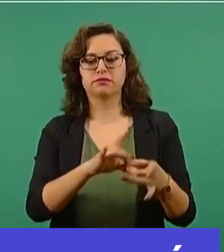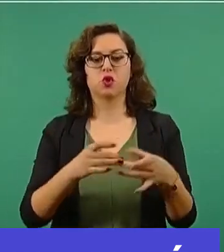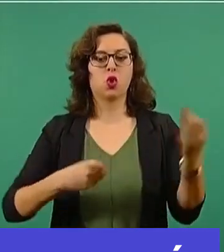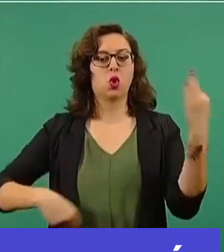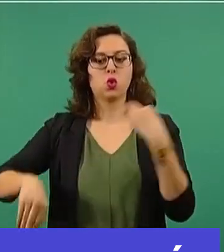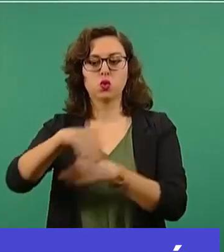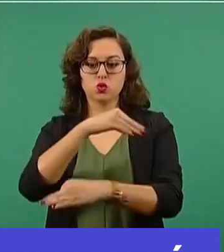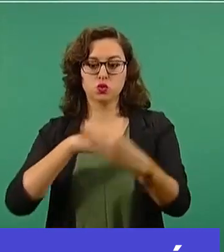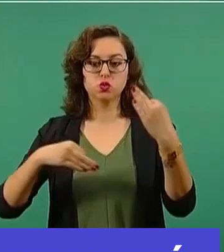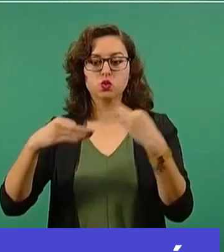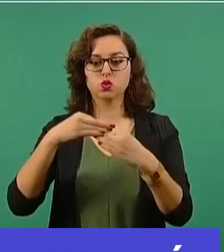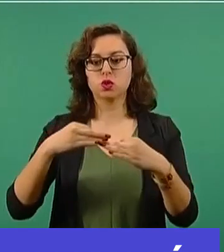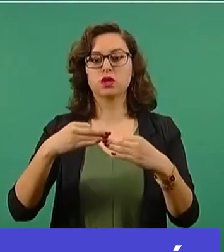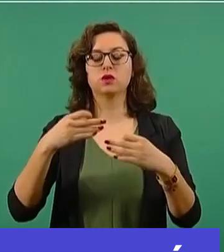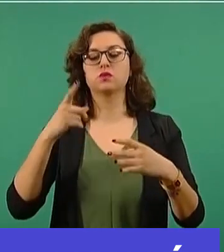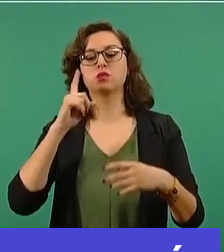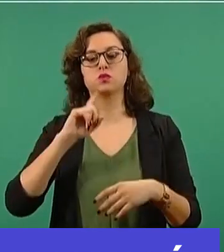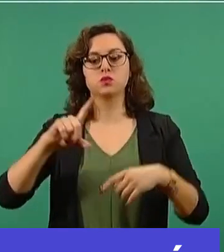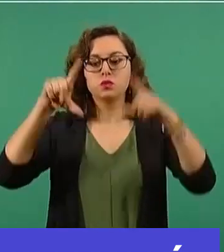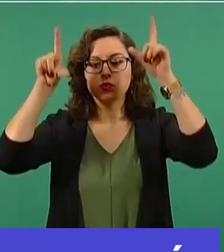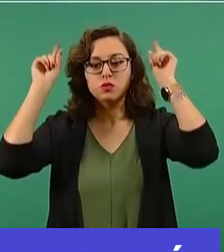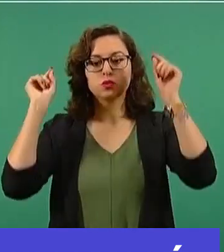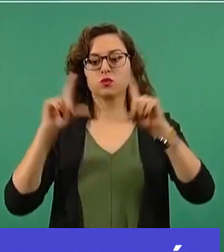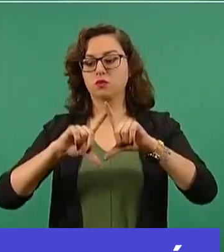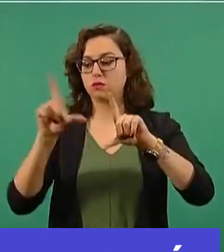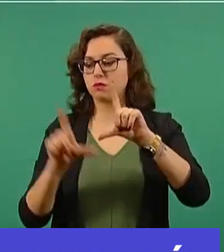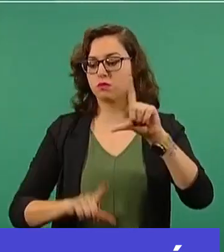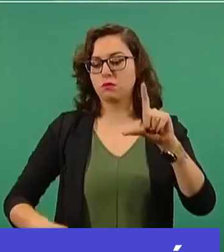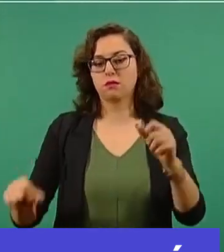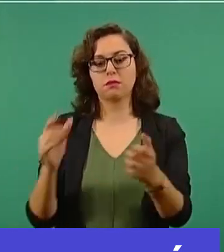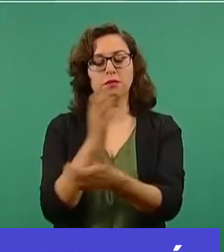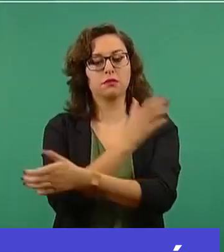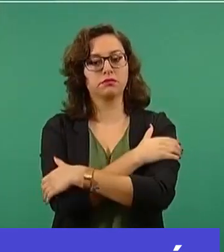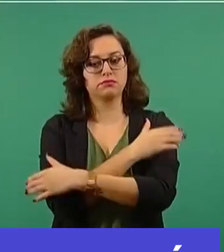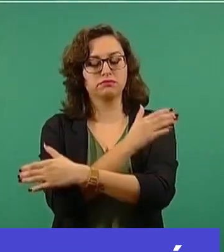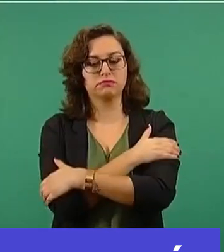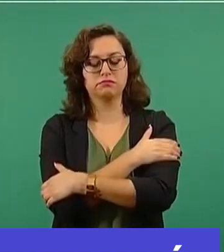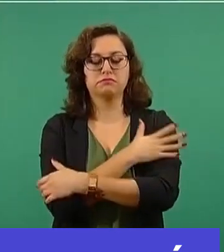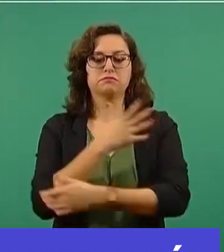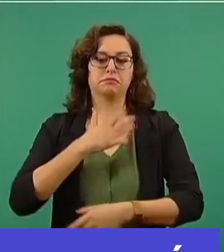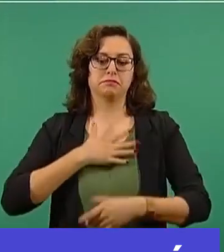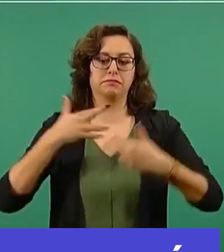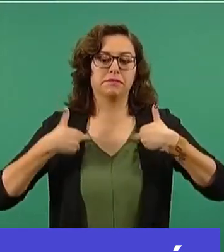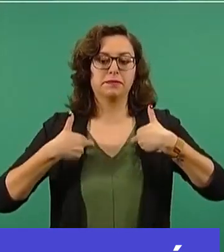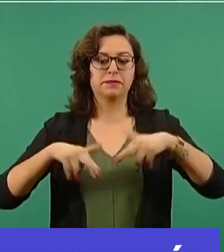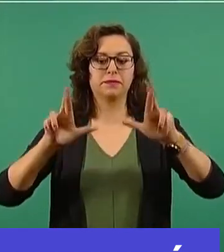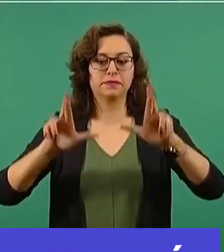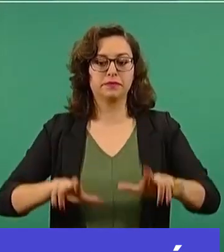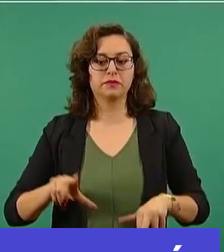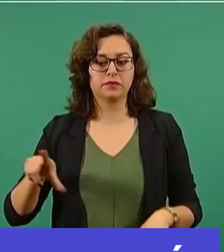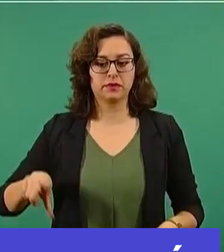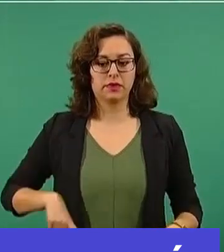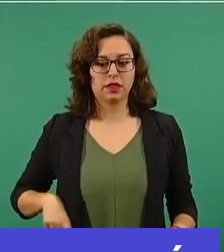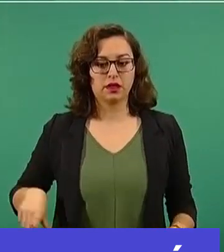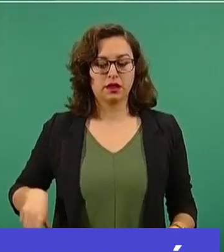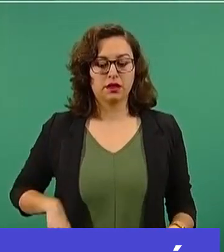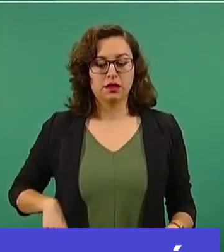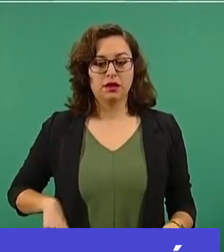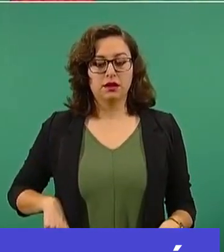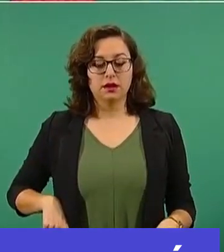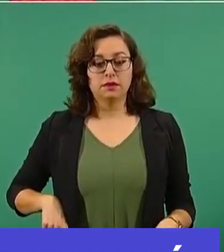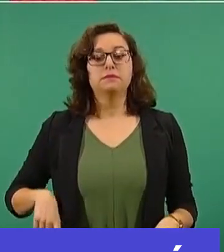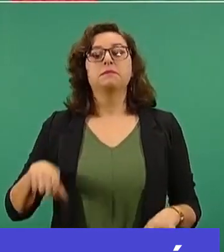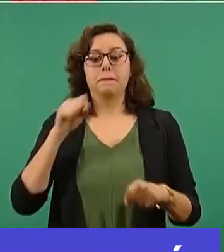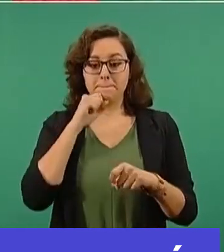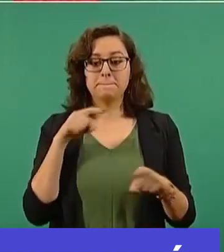enfermeras de México en nombre del gobierno que represento y creo que también lo